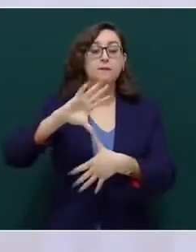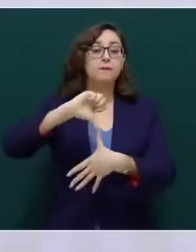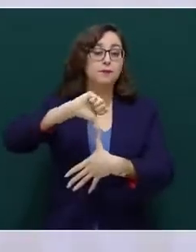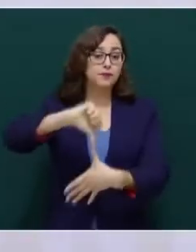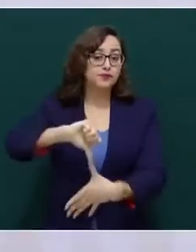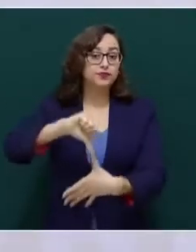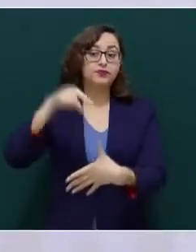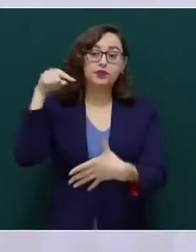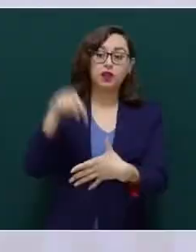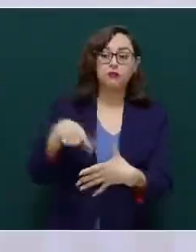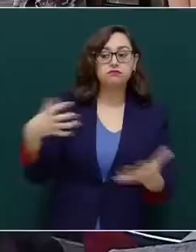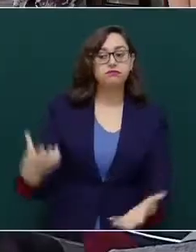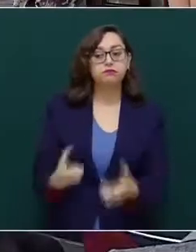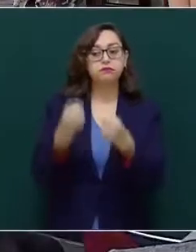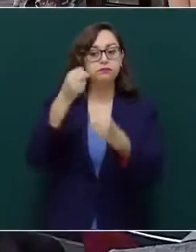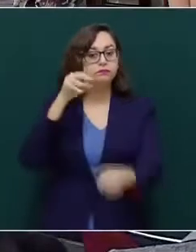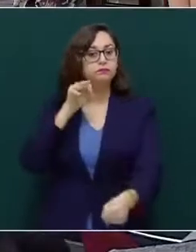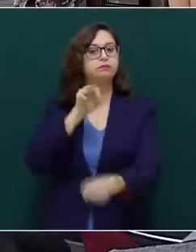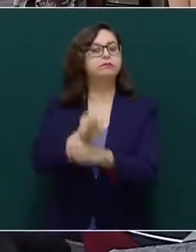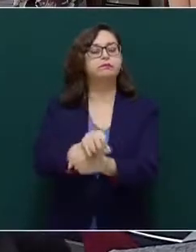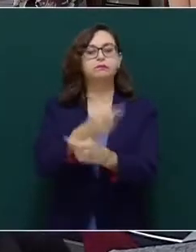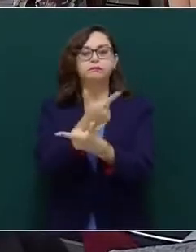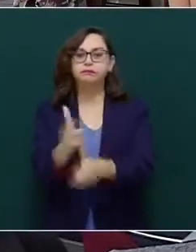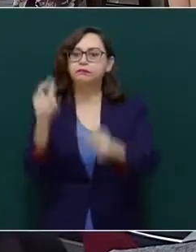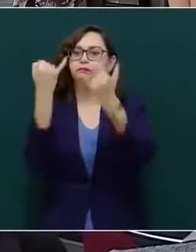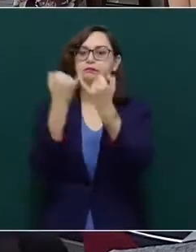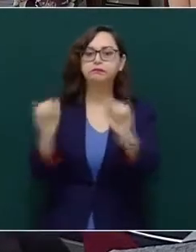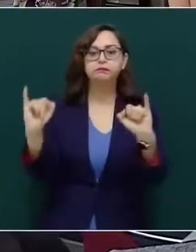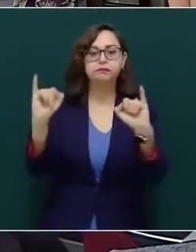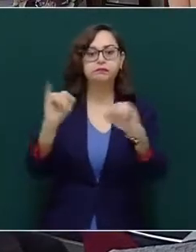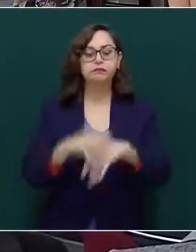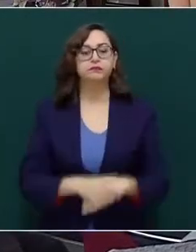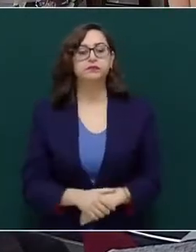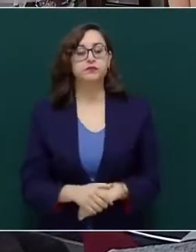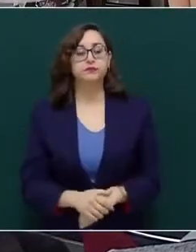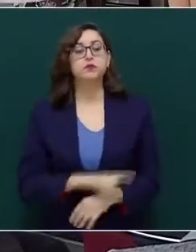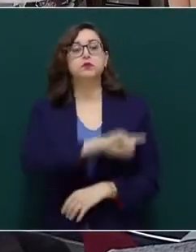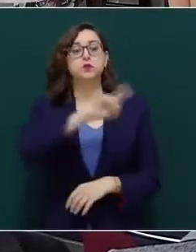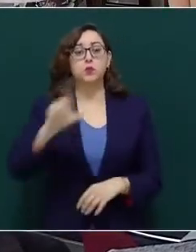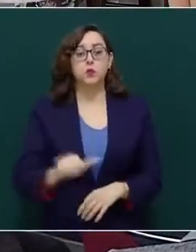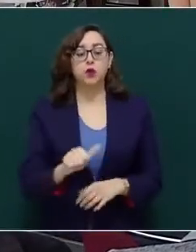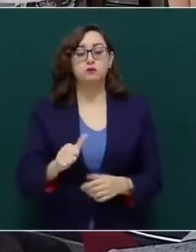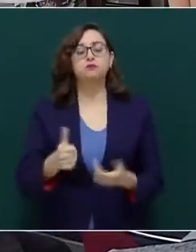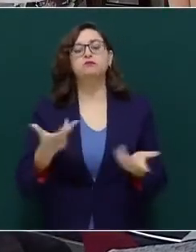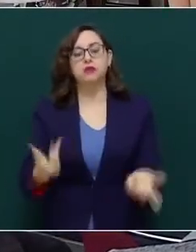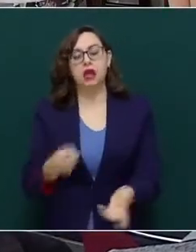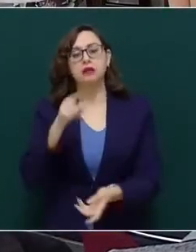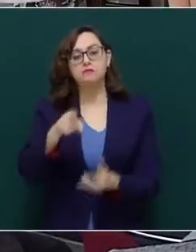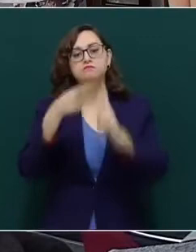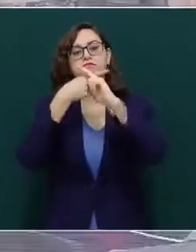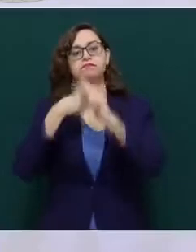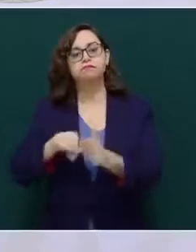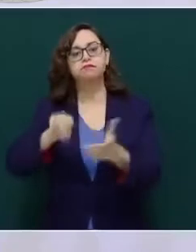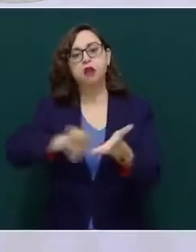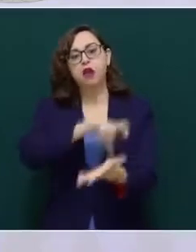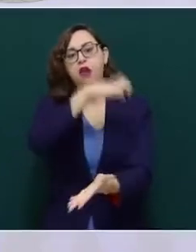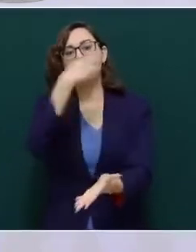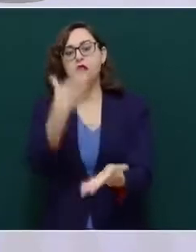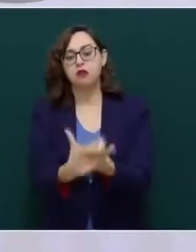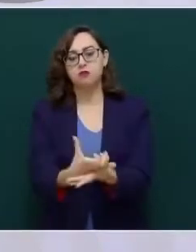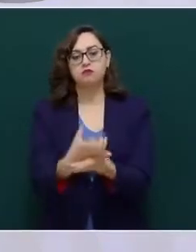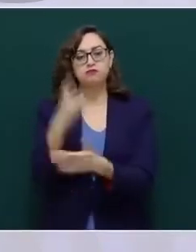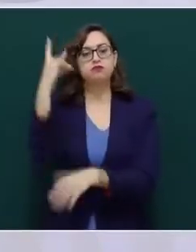se constituyó la República Bolívar, hoy Bolivia, y se